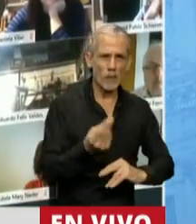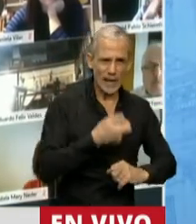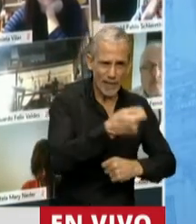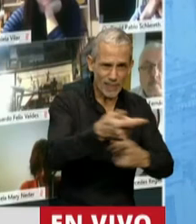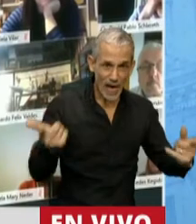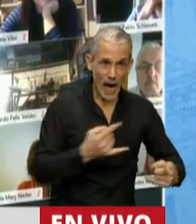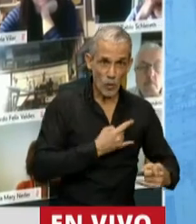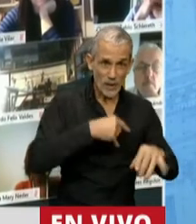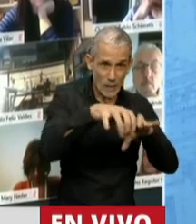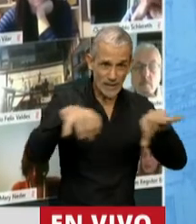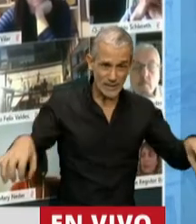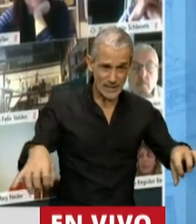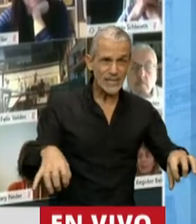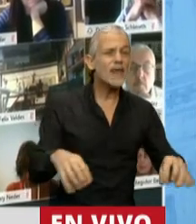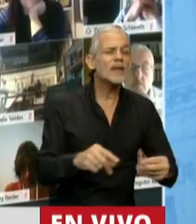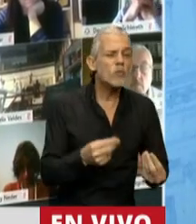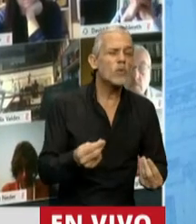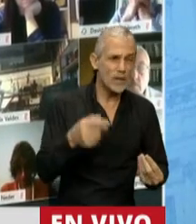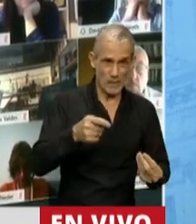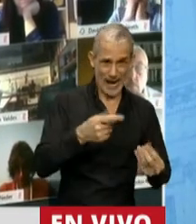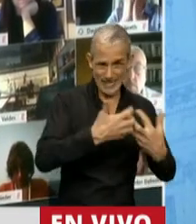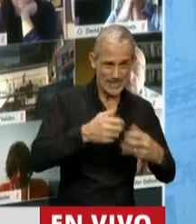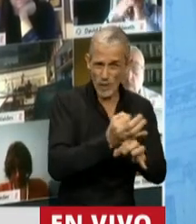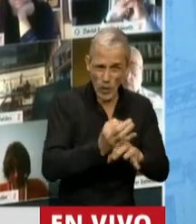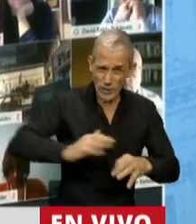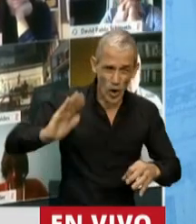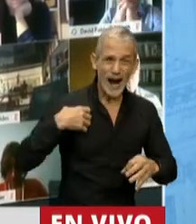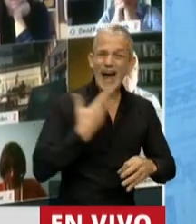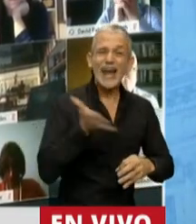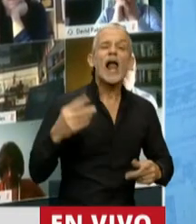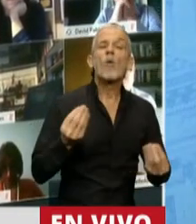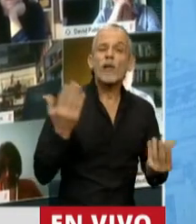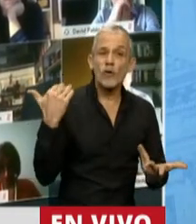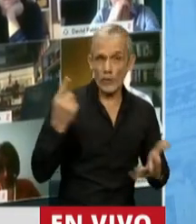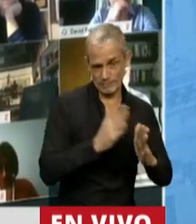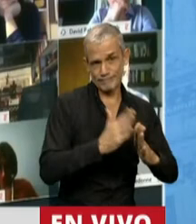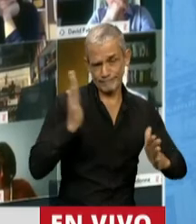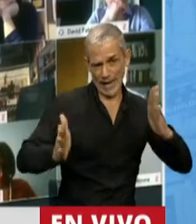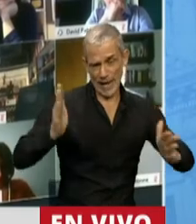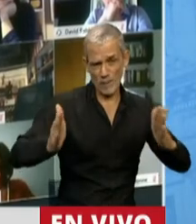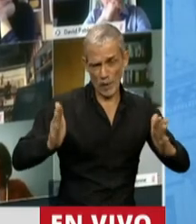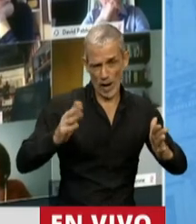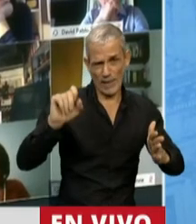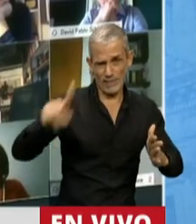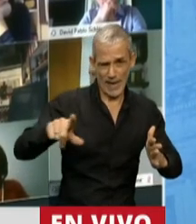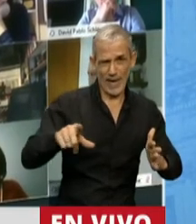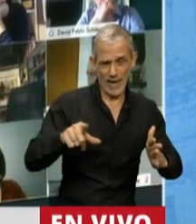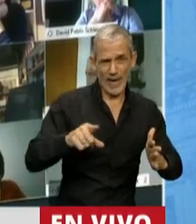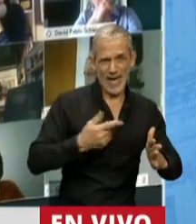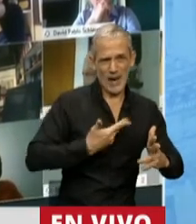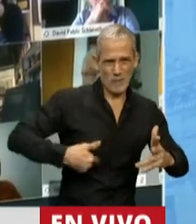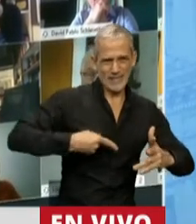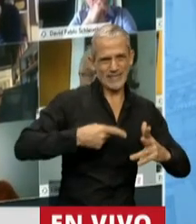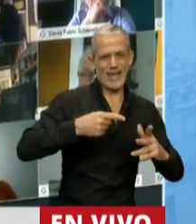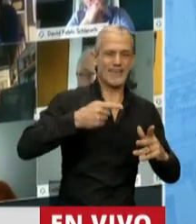significativas para las universidades y para el sistema educativo en general fueron justamente en los